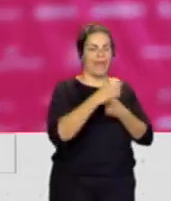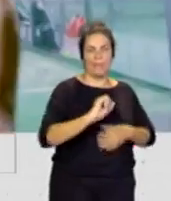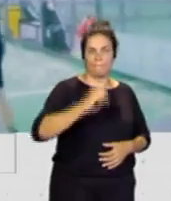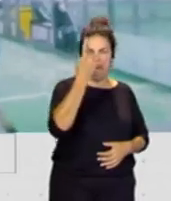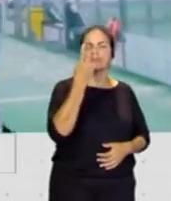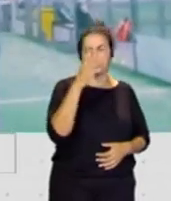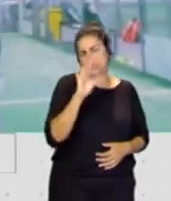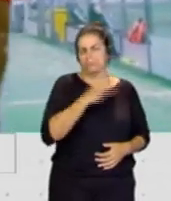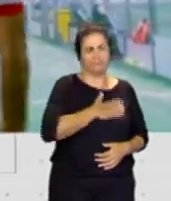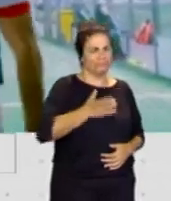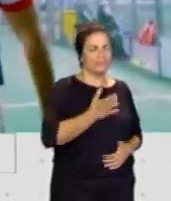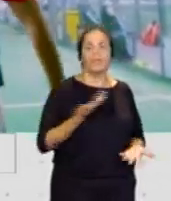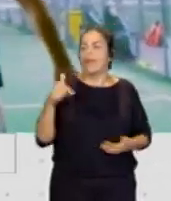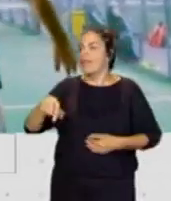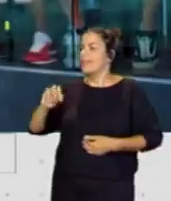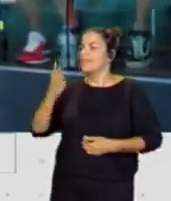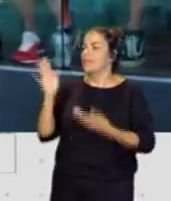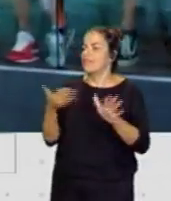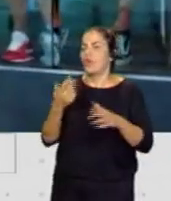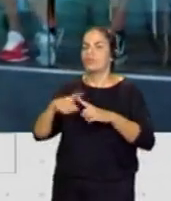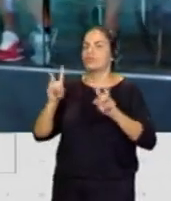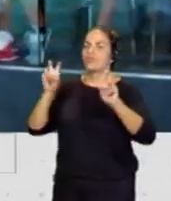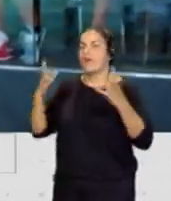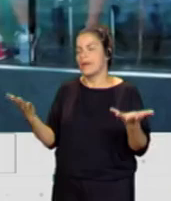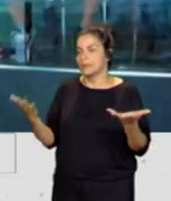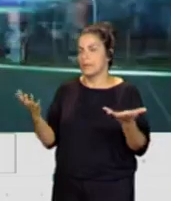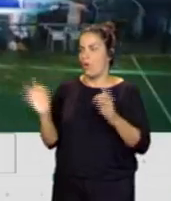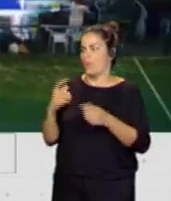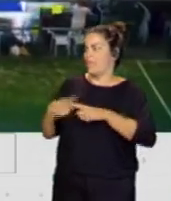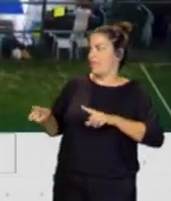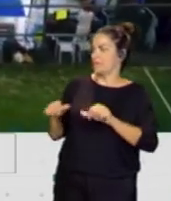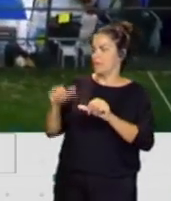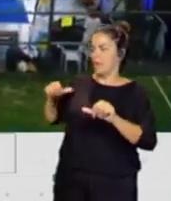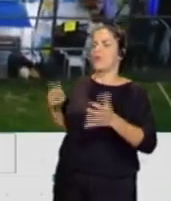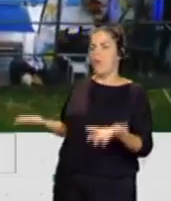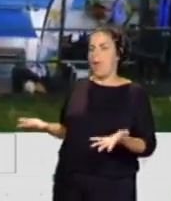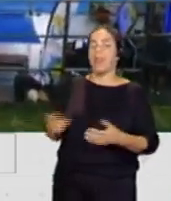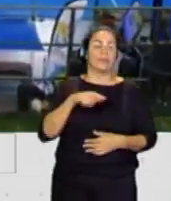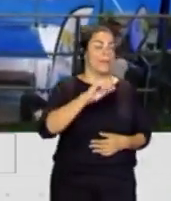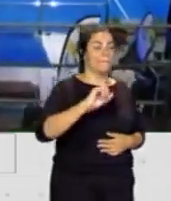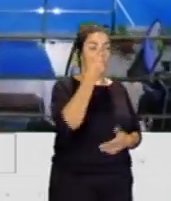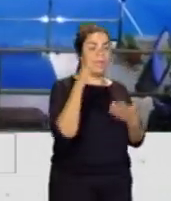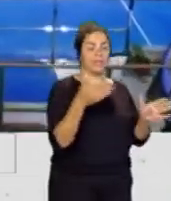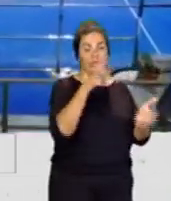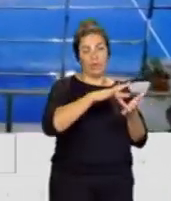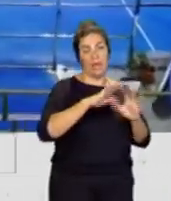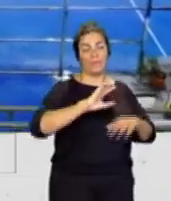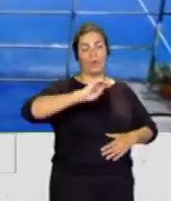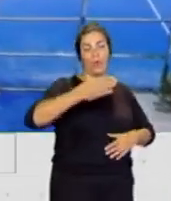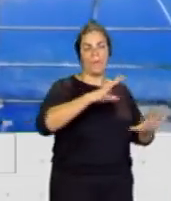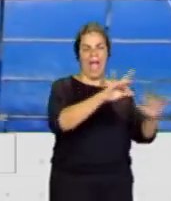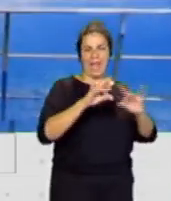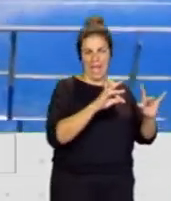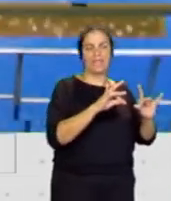¿Y qué novedades vamos a poder encontrar en esta tercera edición que cambia respecto a las otras dos? Pues mira, es la primera edición que hacemos en el Club de las Arenas, que justo ha renovado